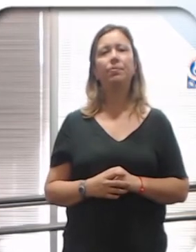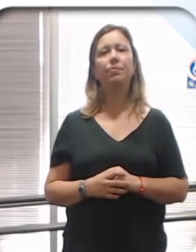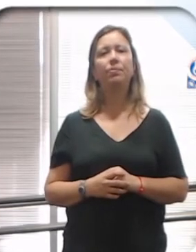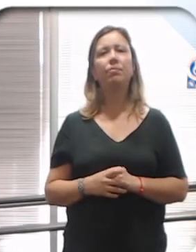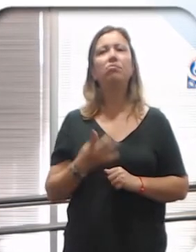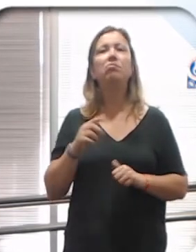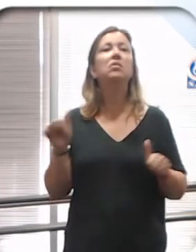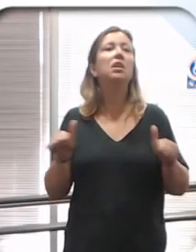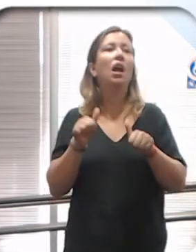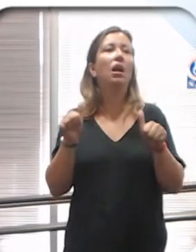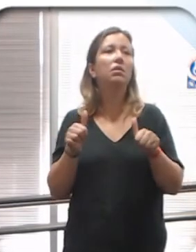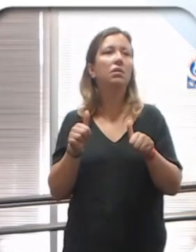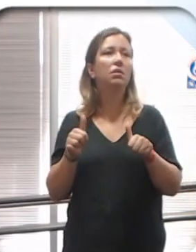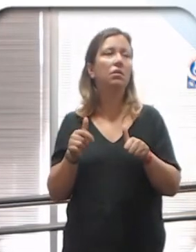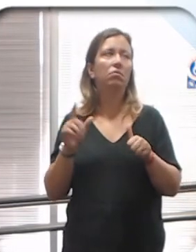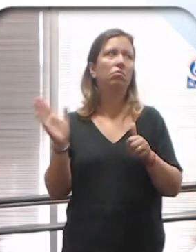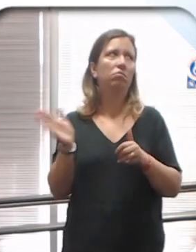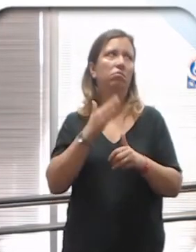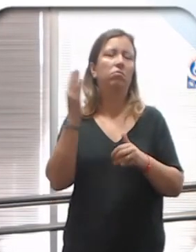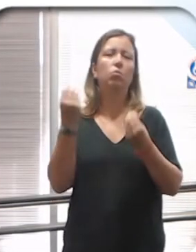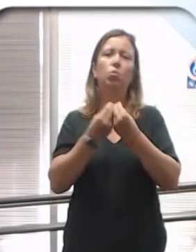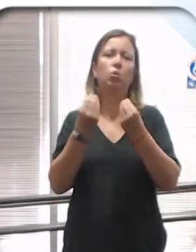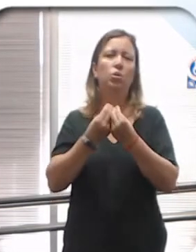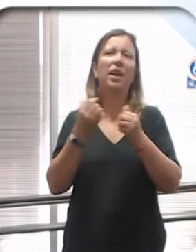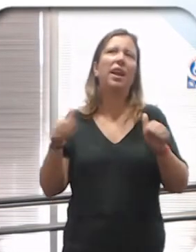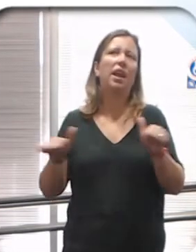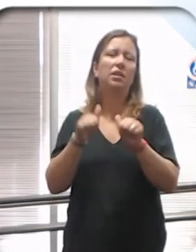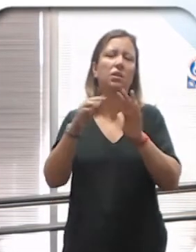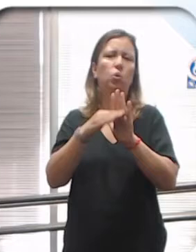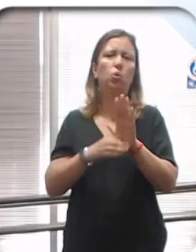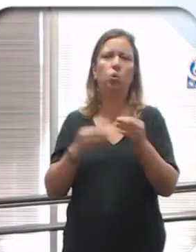Medidas, vamos a seguirlas de largo porque son pilas,